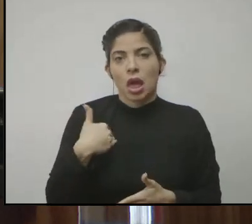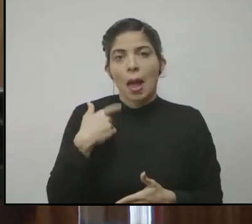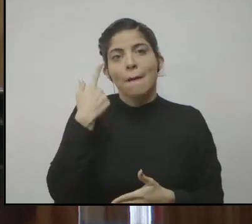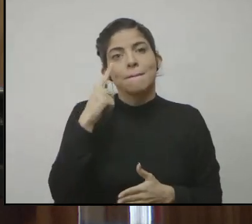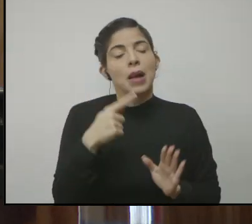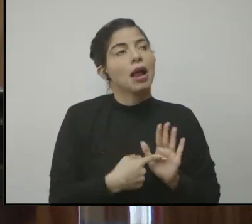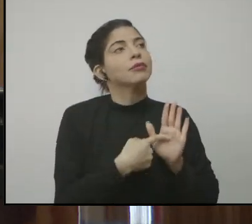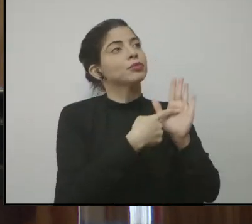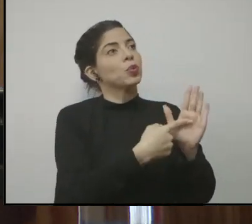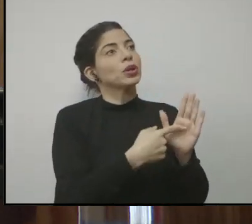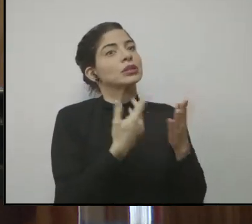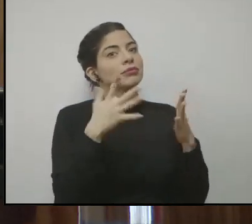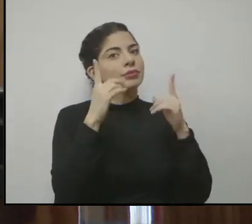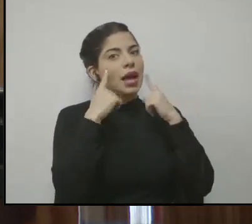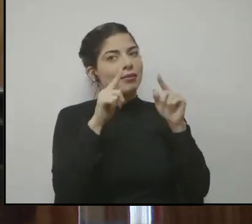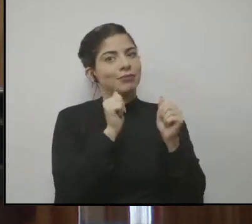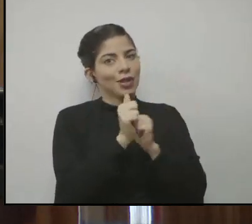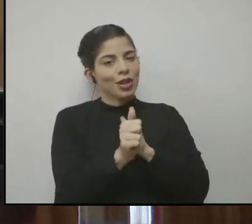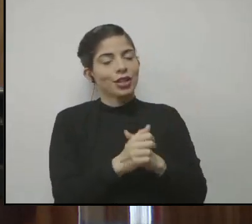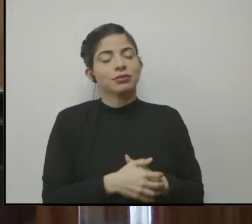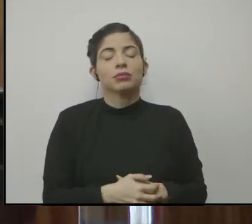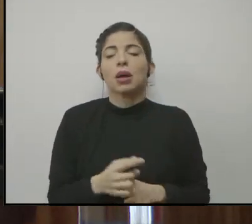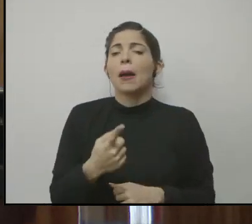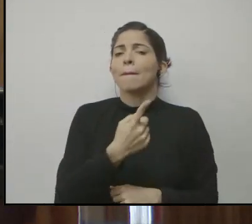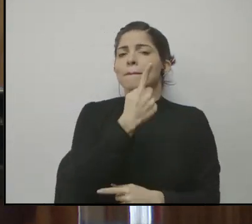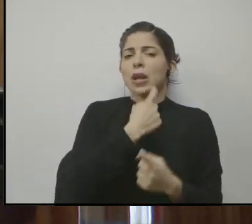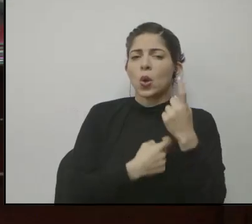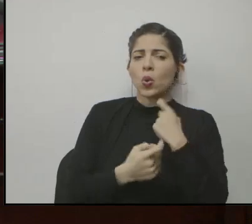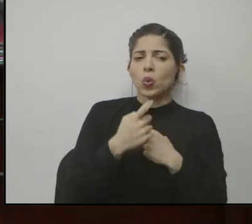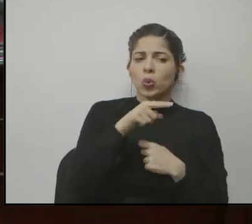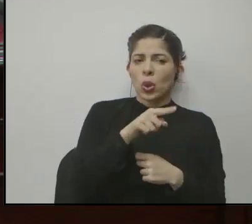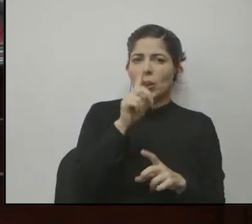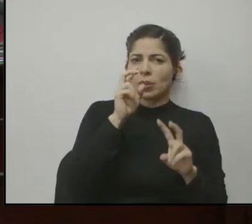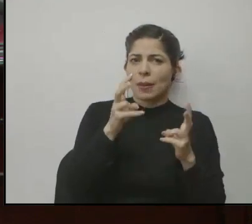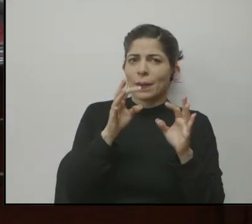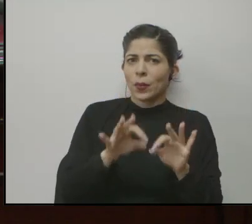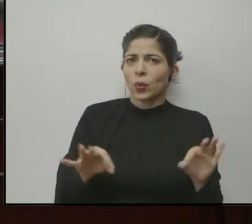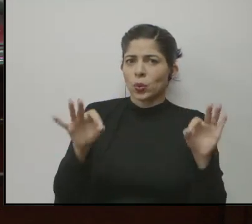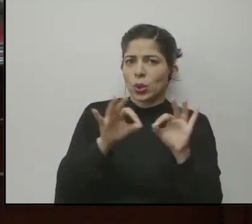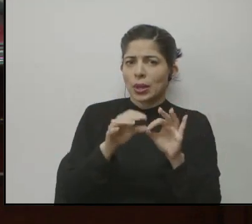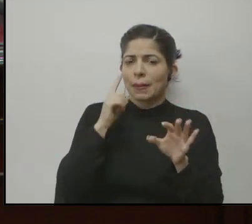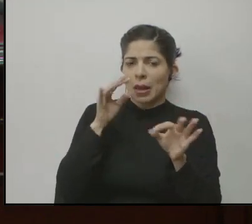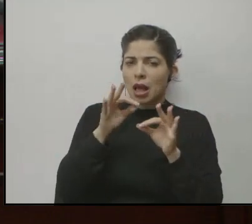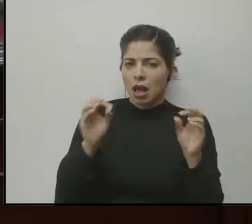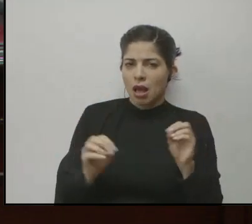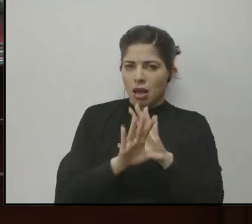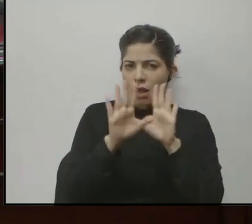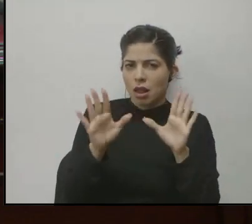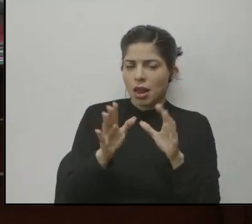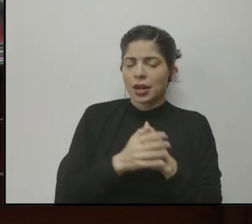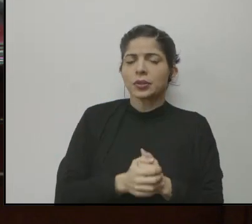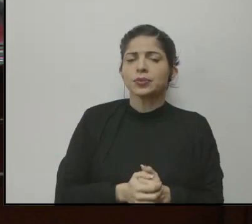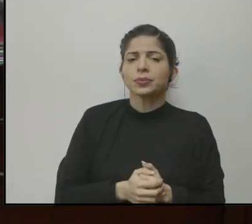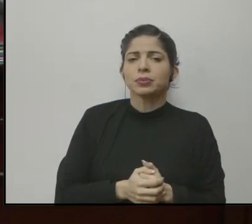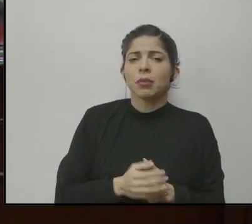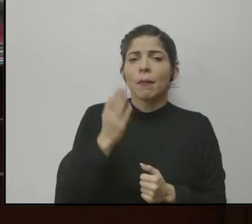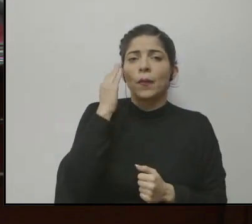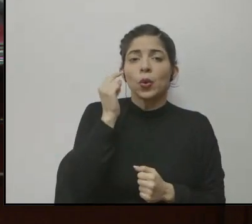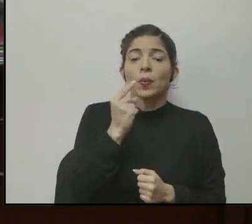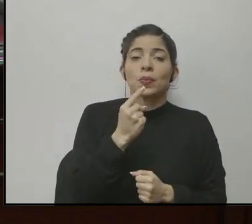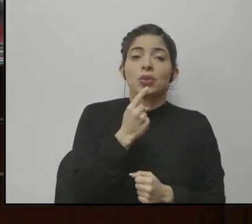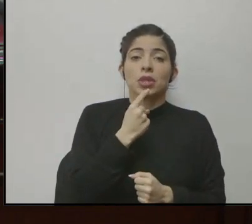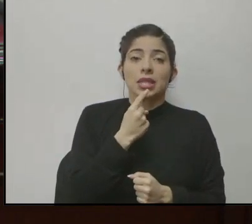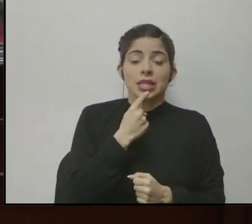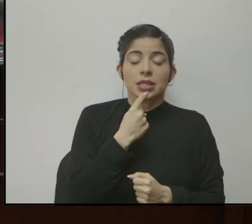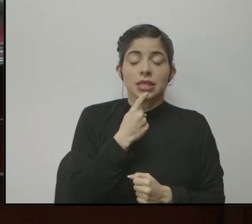demostrar lo logrado. Consultan, y esto creo que es una cosa importante para aclarar, porque estamos diciendo